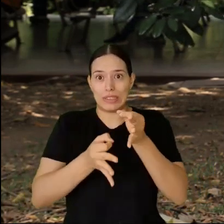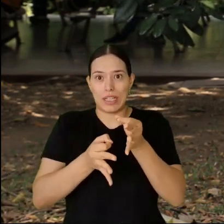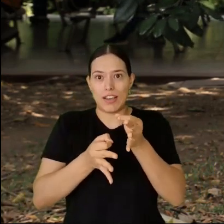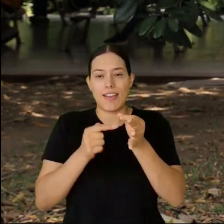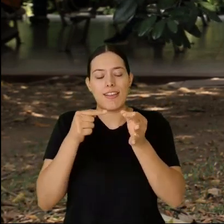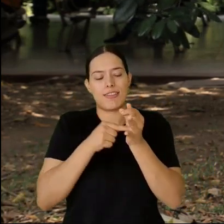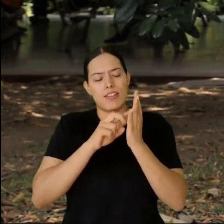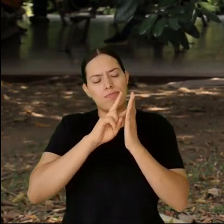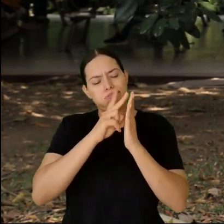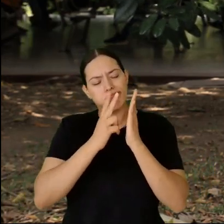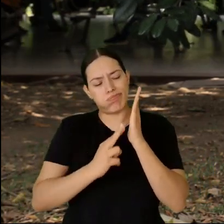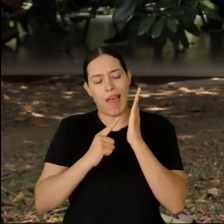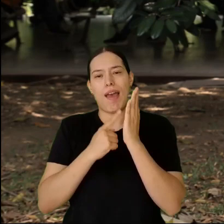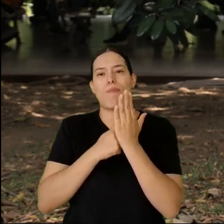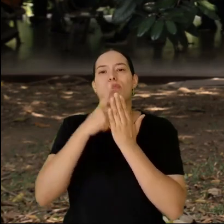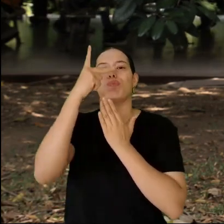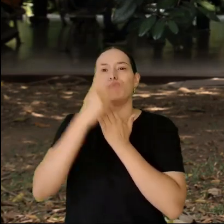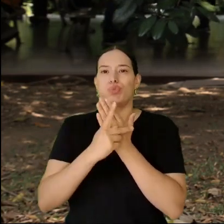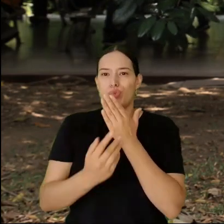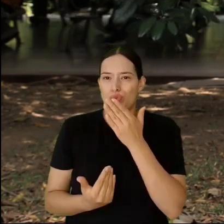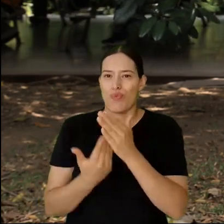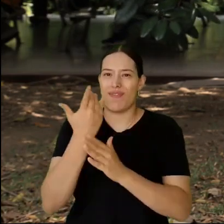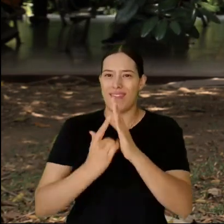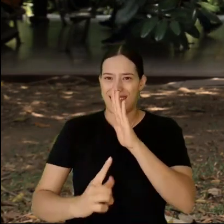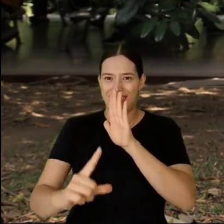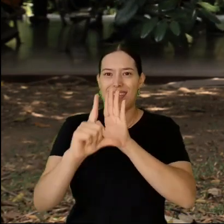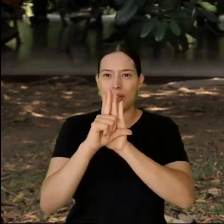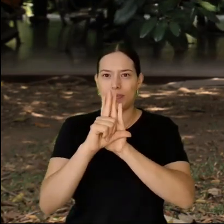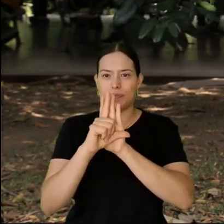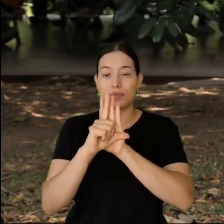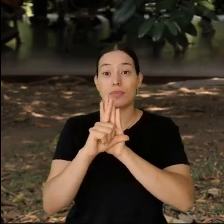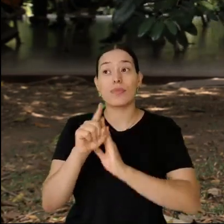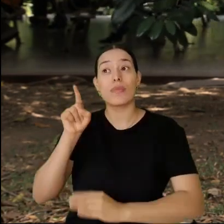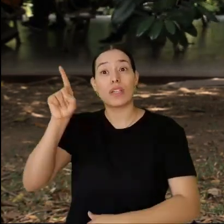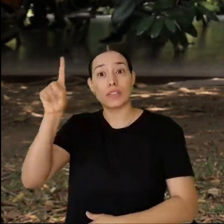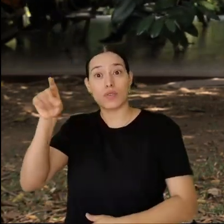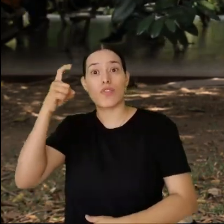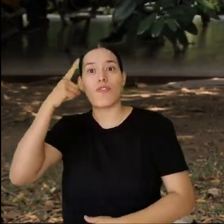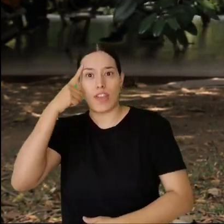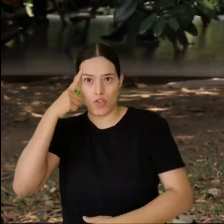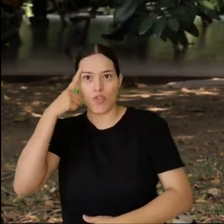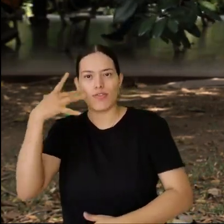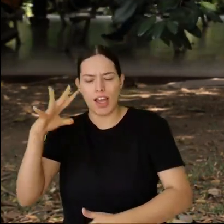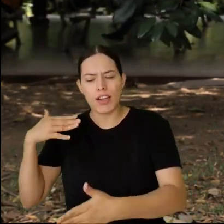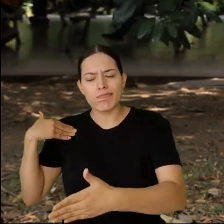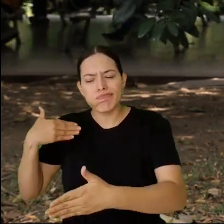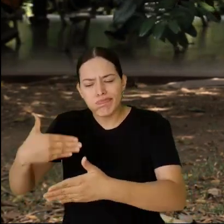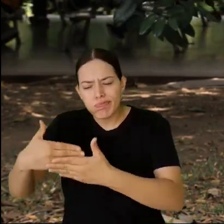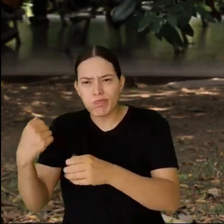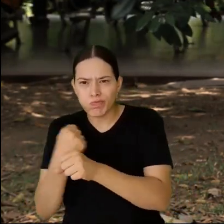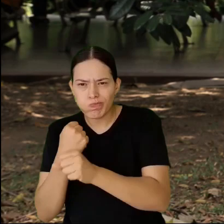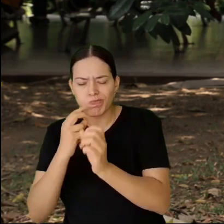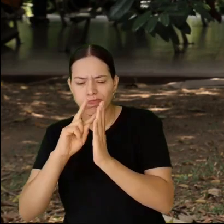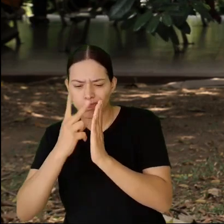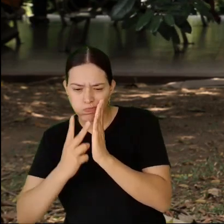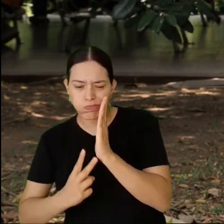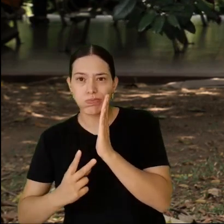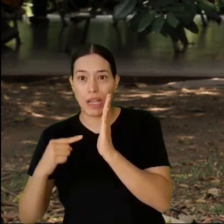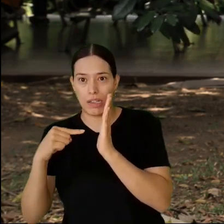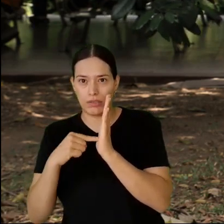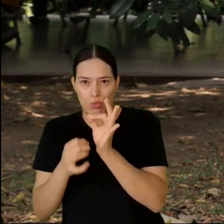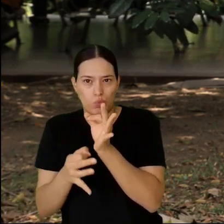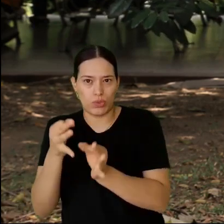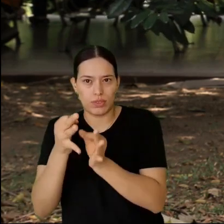reforma a la justicia que viene trabajando el gobierno nacional y que fue una de las propuestas desde el inicio de este